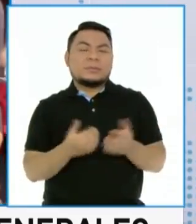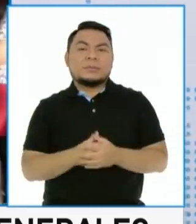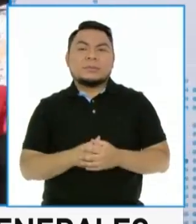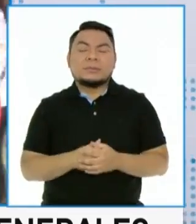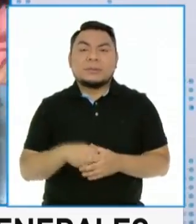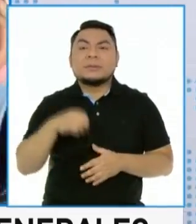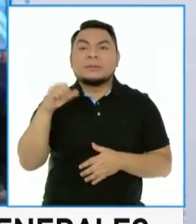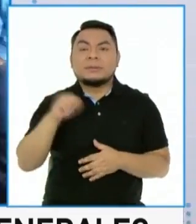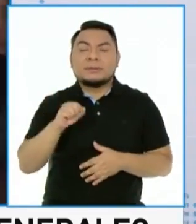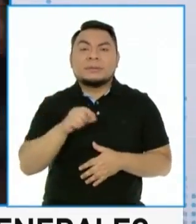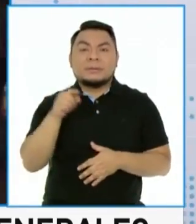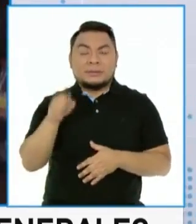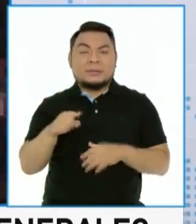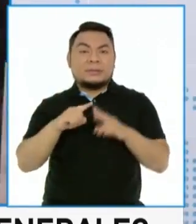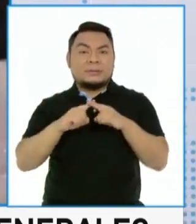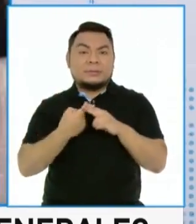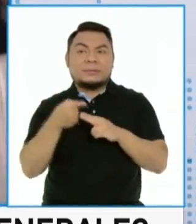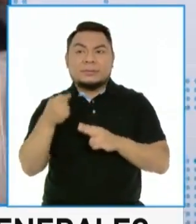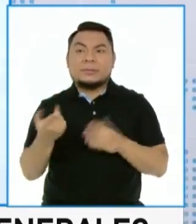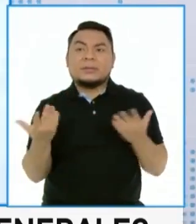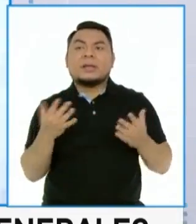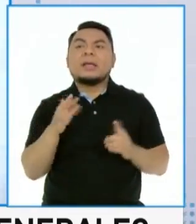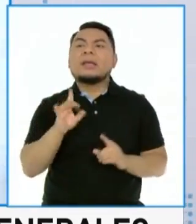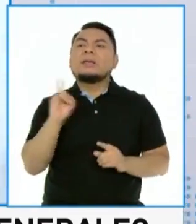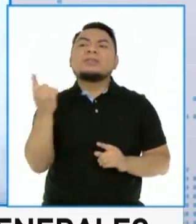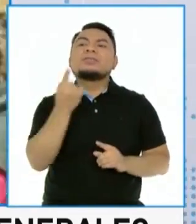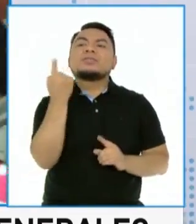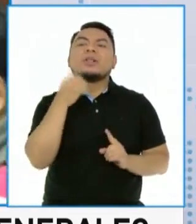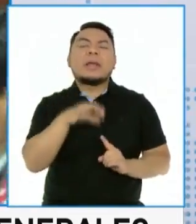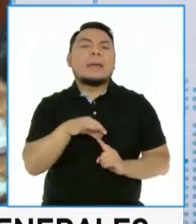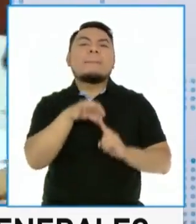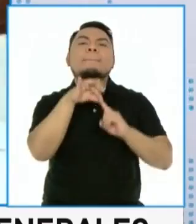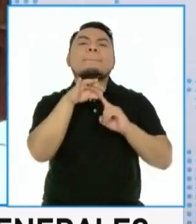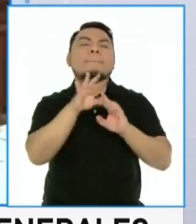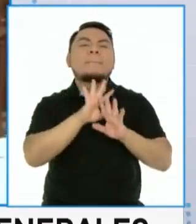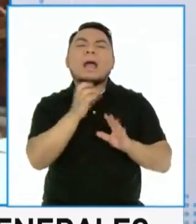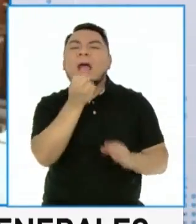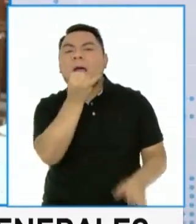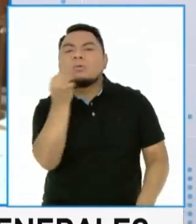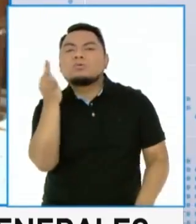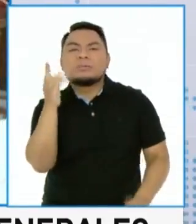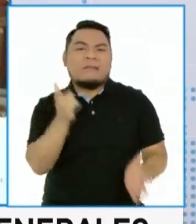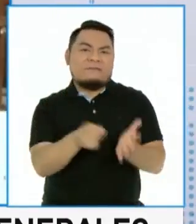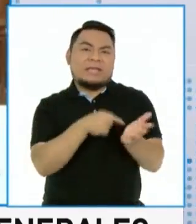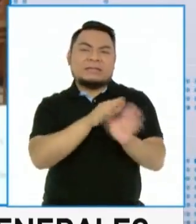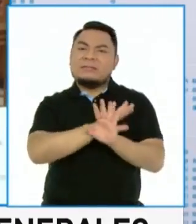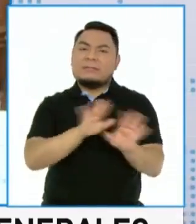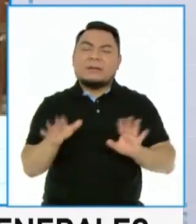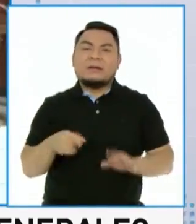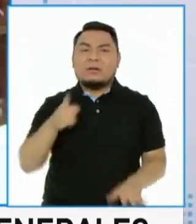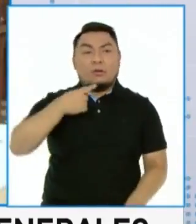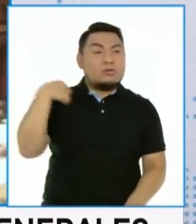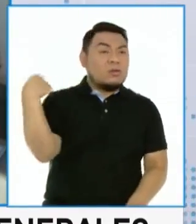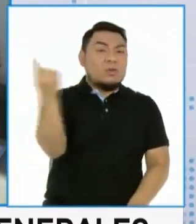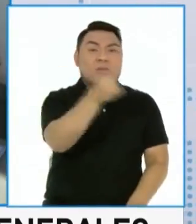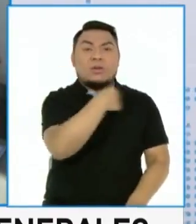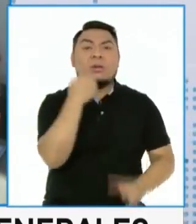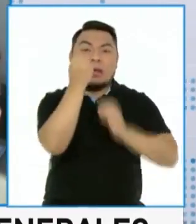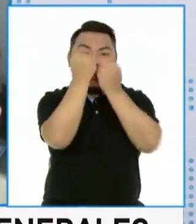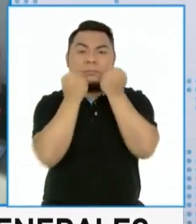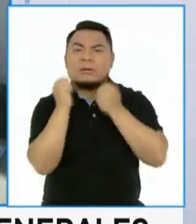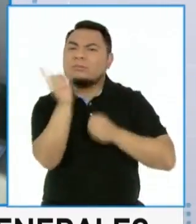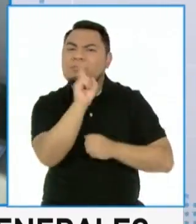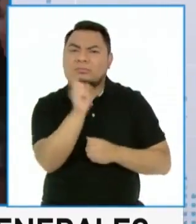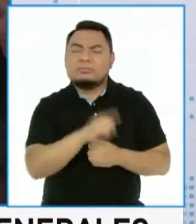Sí, esto para empezar es excepcionalmente, ¿no? Nosotros y también seguro los miembros de mesa lo van a usar lo